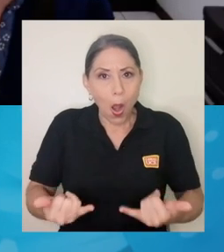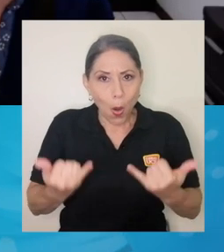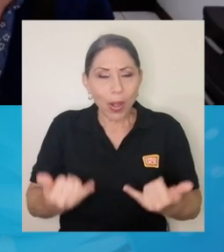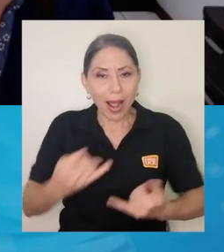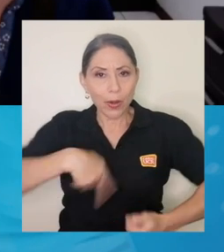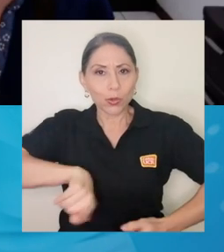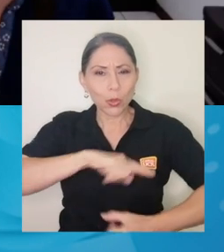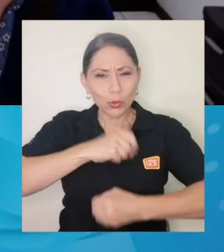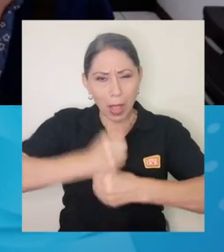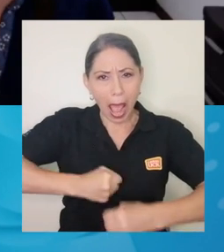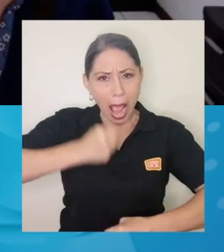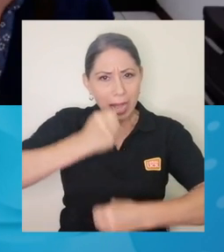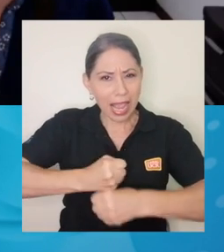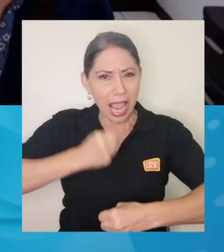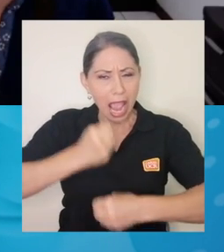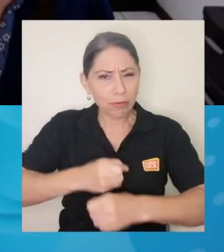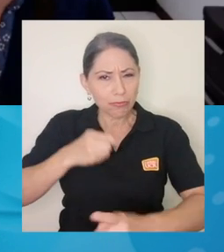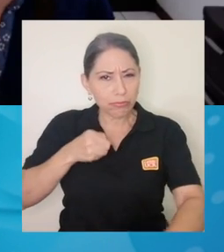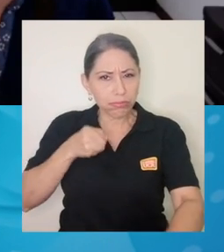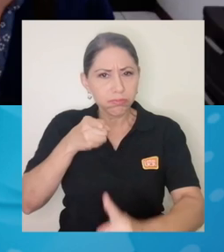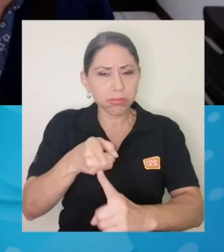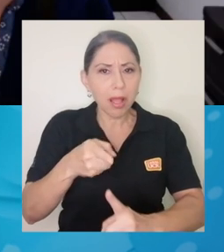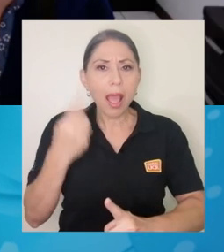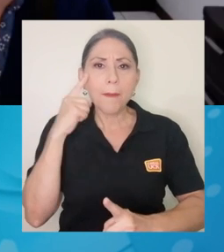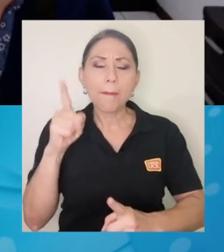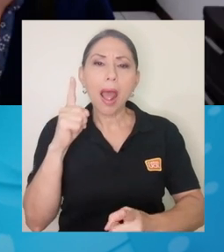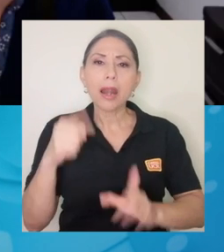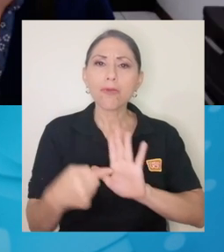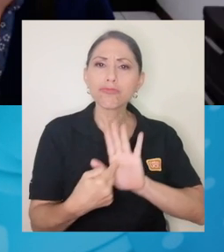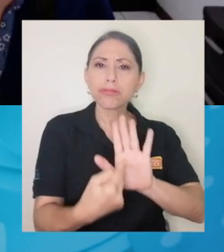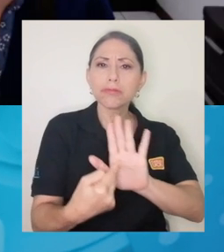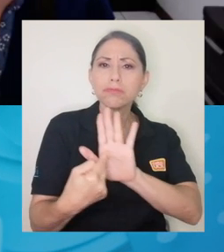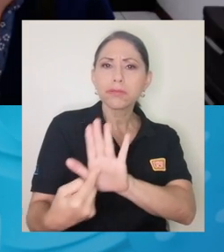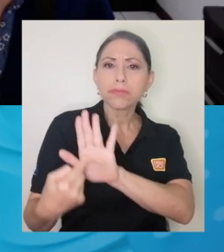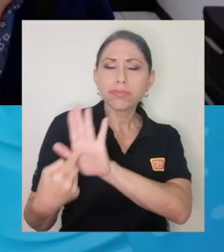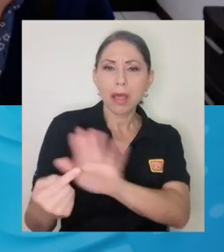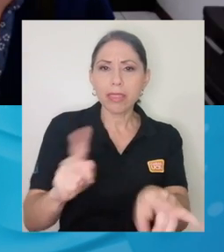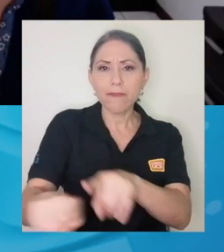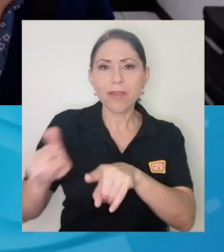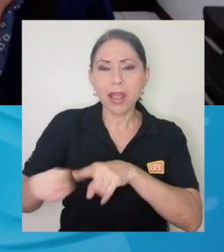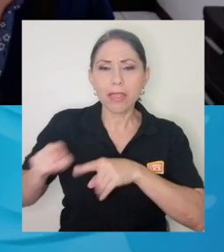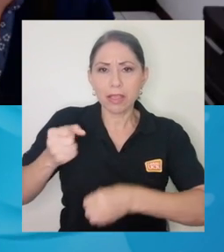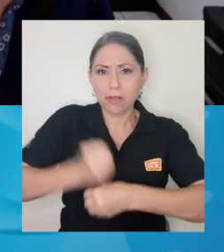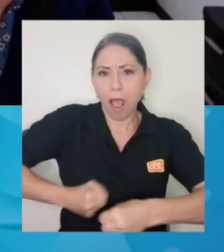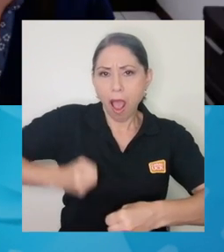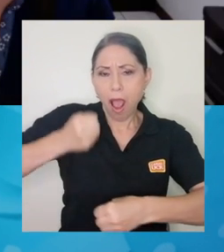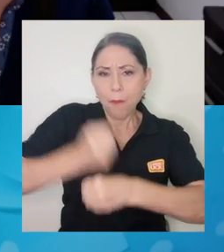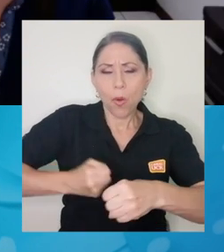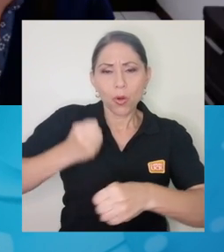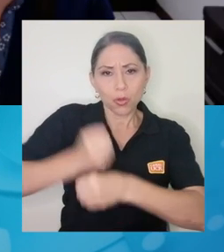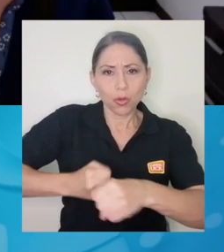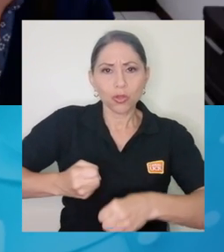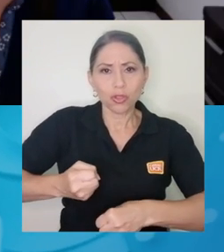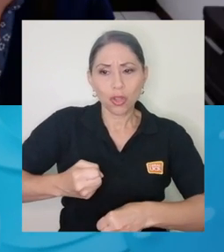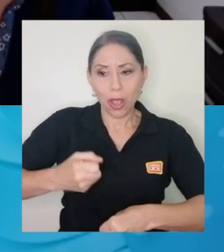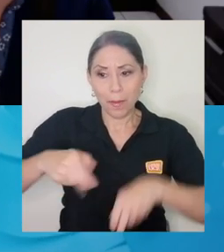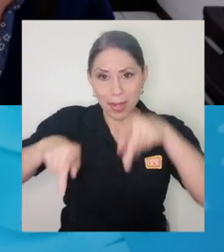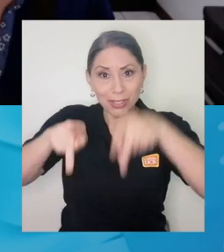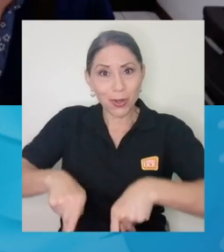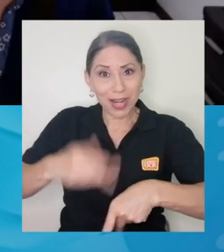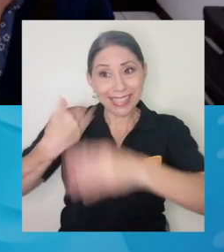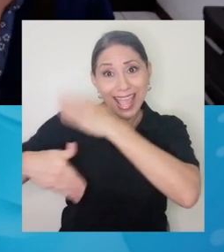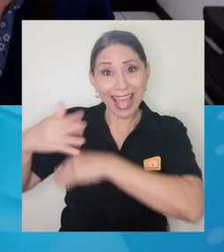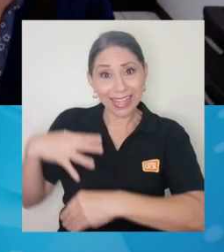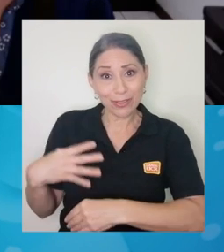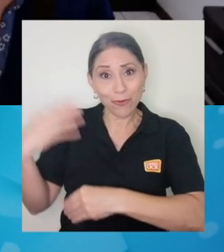tratar de visibilizar de una mayor forma esos aportes que están dando nuestro personal ex becario, que ahora, pues,